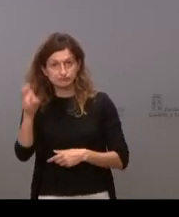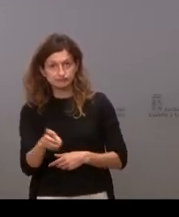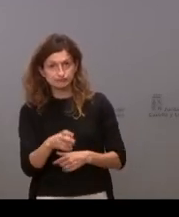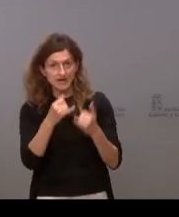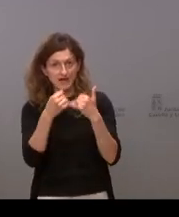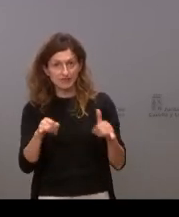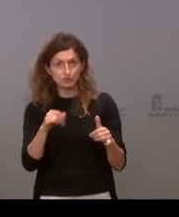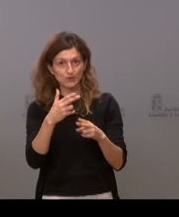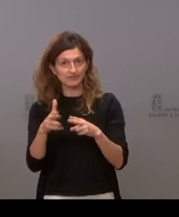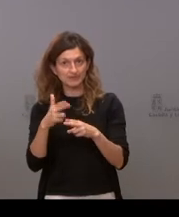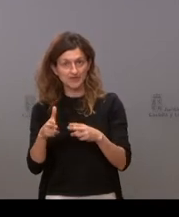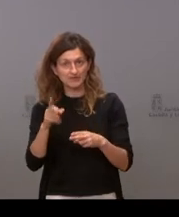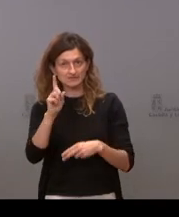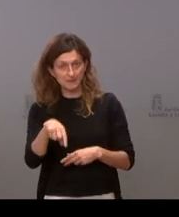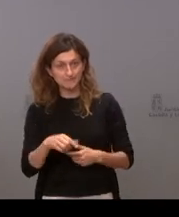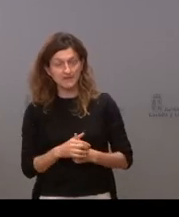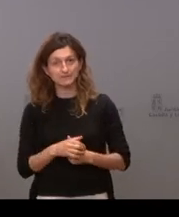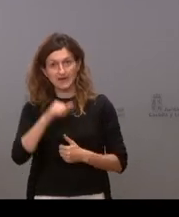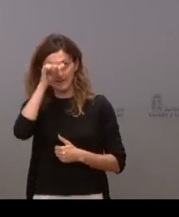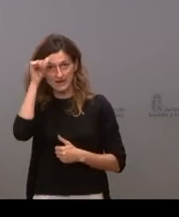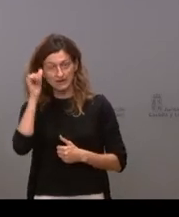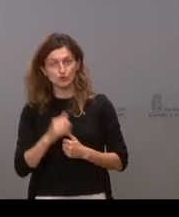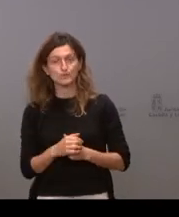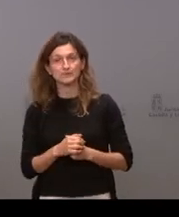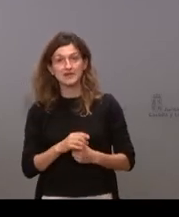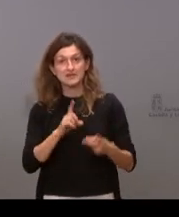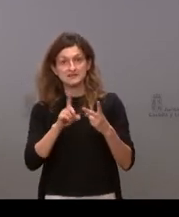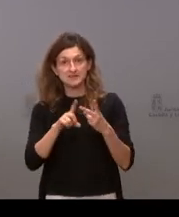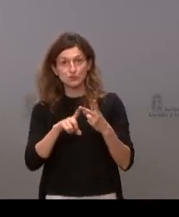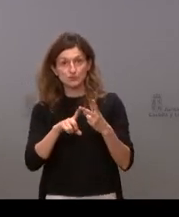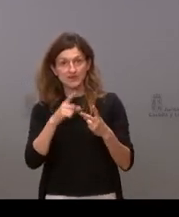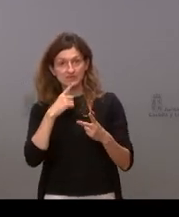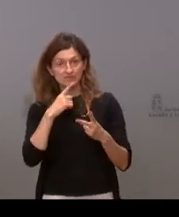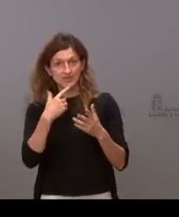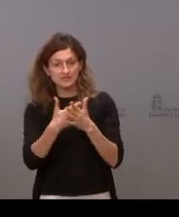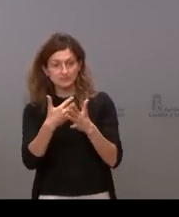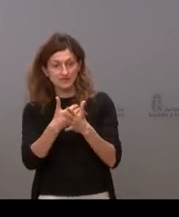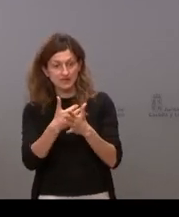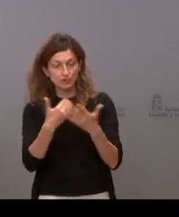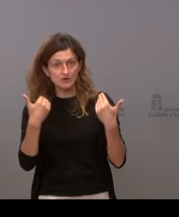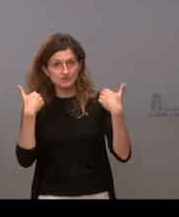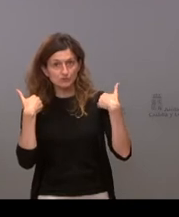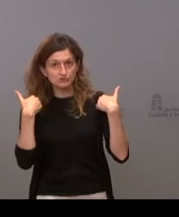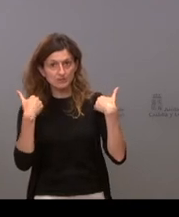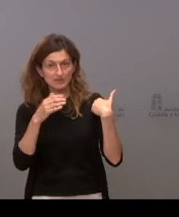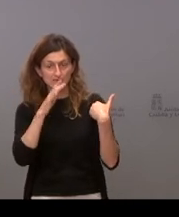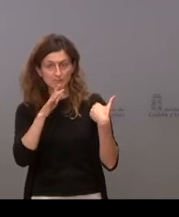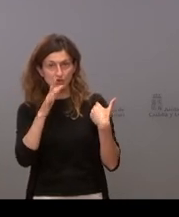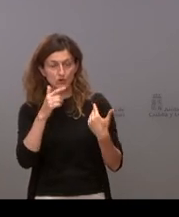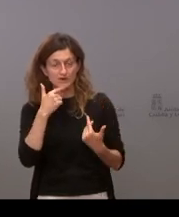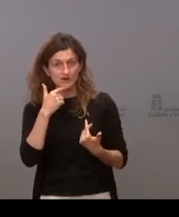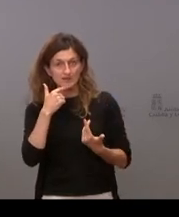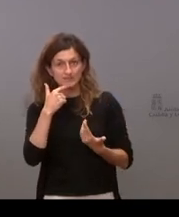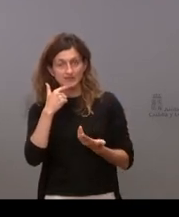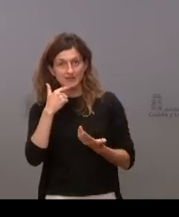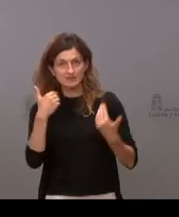de actividades que se puedan dar este verano y la segunda es que ha dejado claro que no tiene responsabilidad en lo ocurrido en Langa de Duero pero supongo